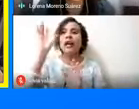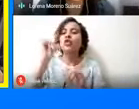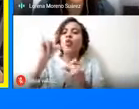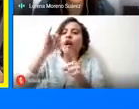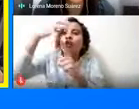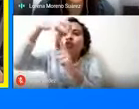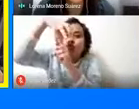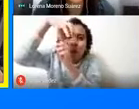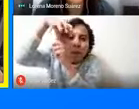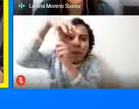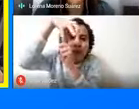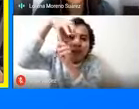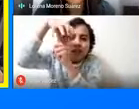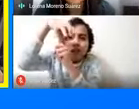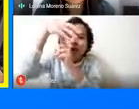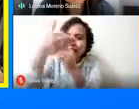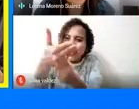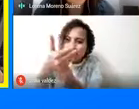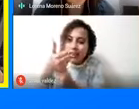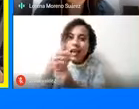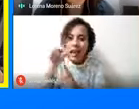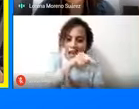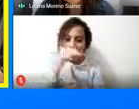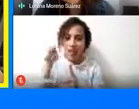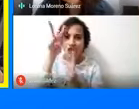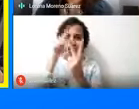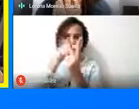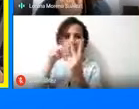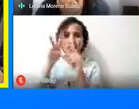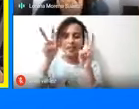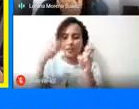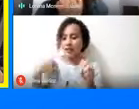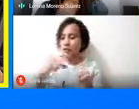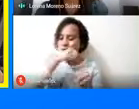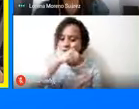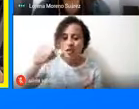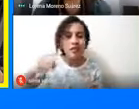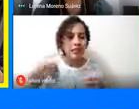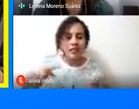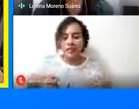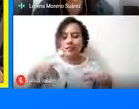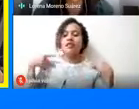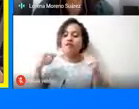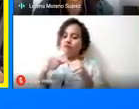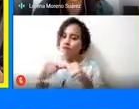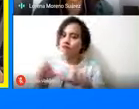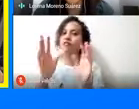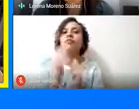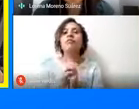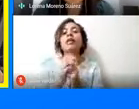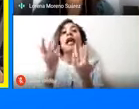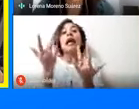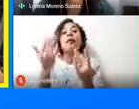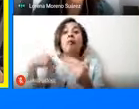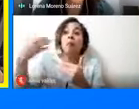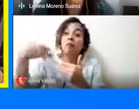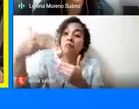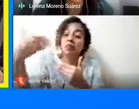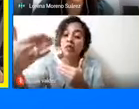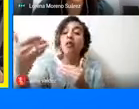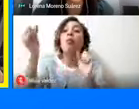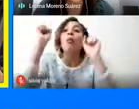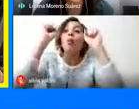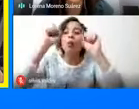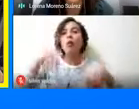de esos dos temas que me han apasionado toda la vida y que espero más adelante se